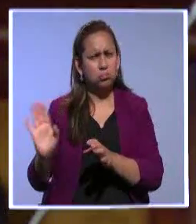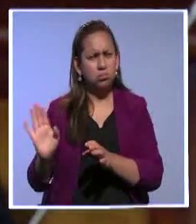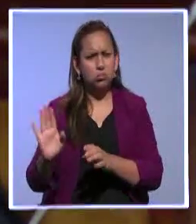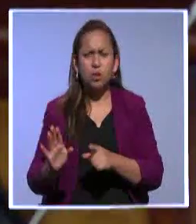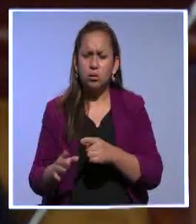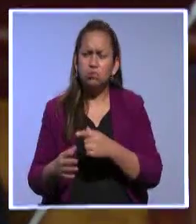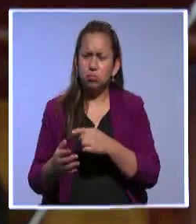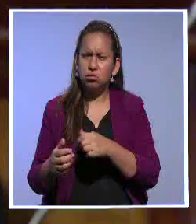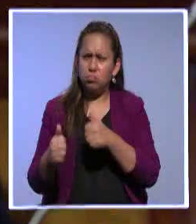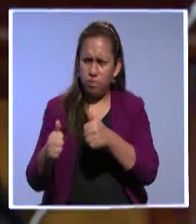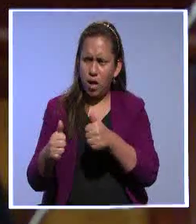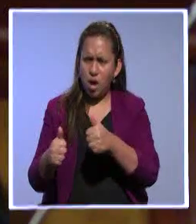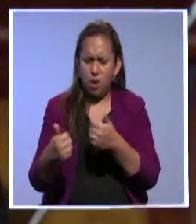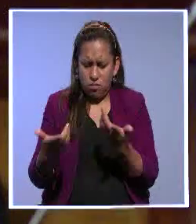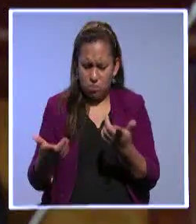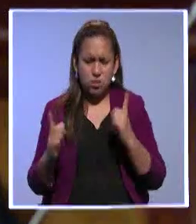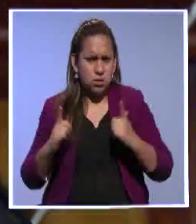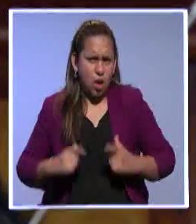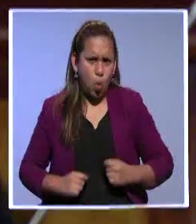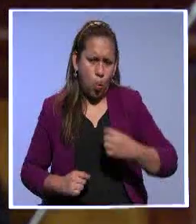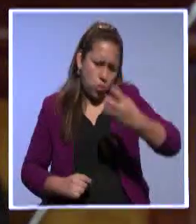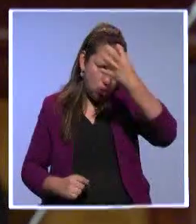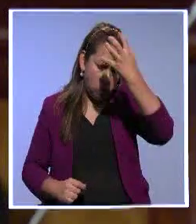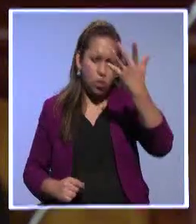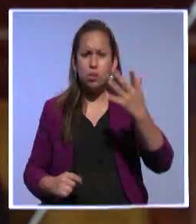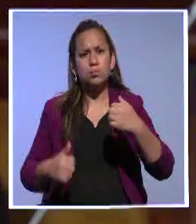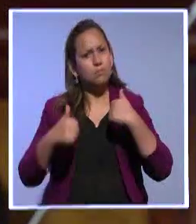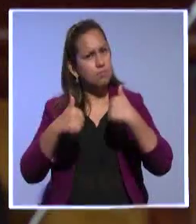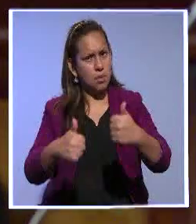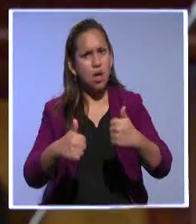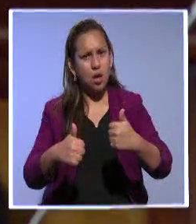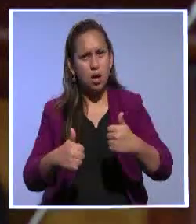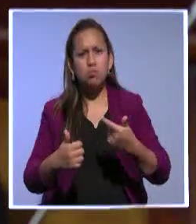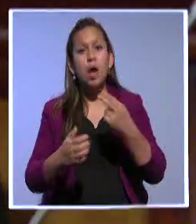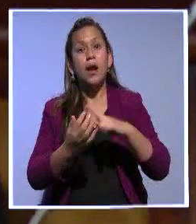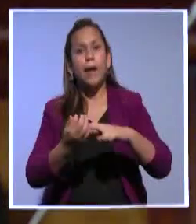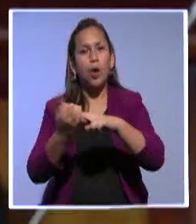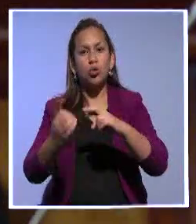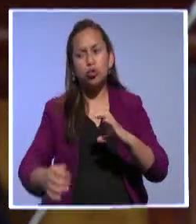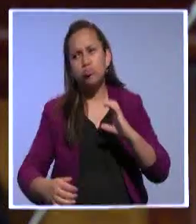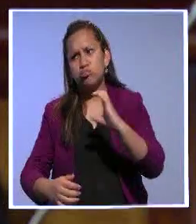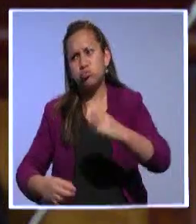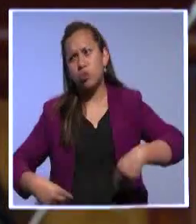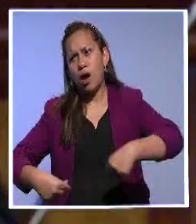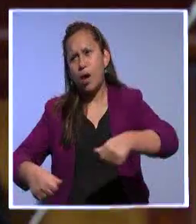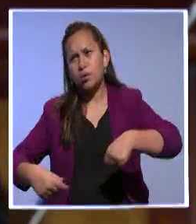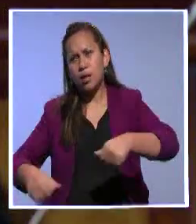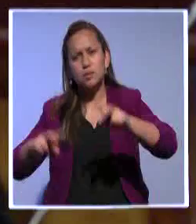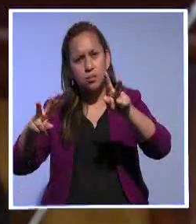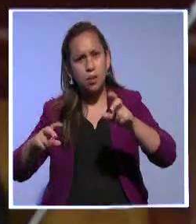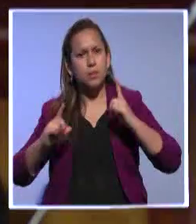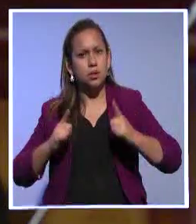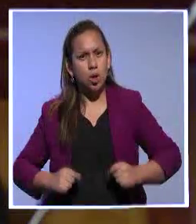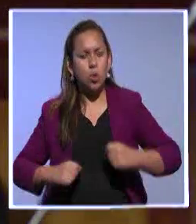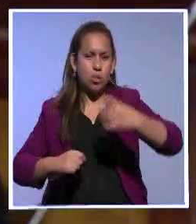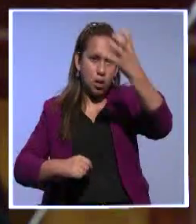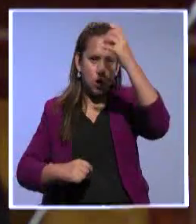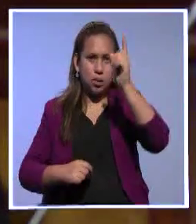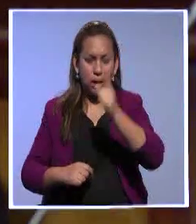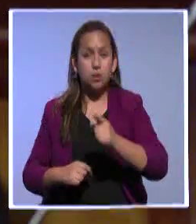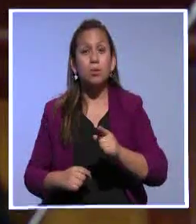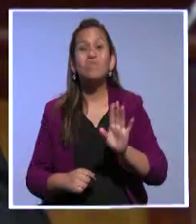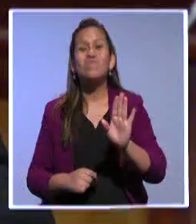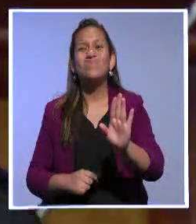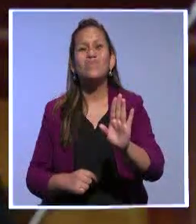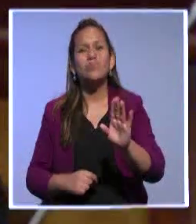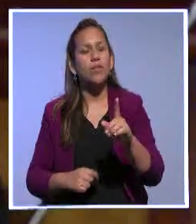planteando la suspensión de la inversión en los temas sociales. Lo que cuestionamos es la validez y vigencia de un modelo económico que a